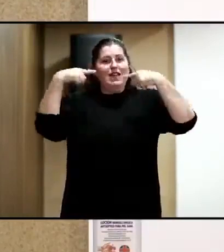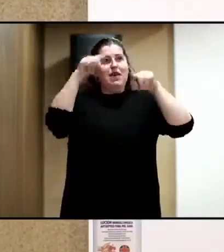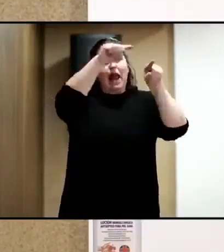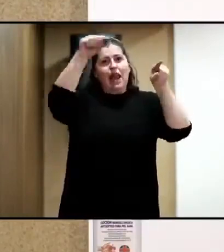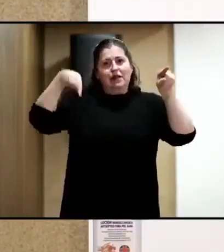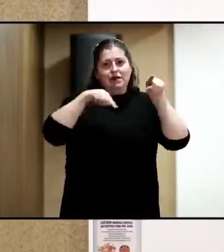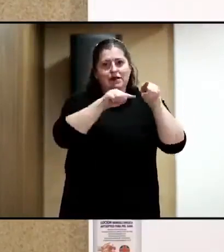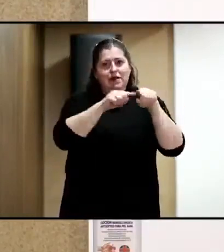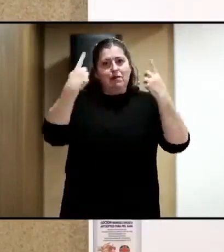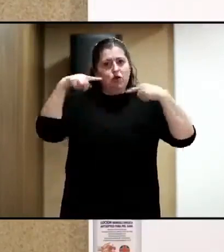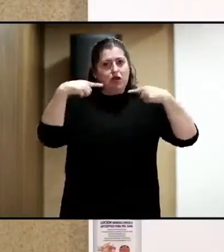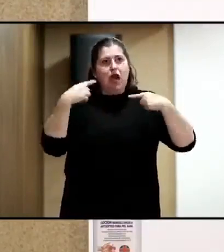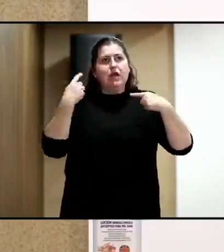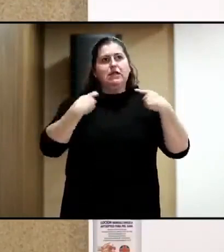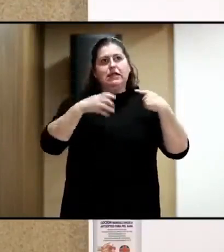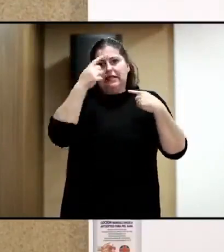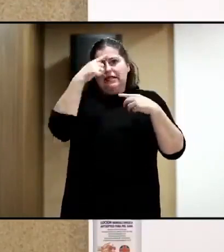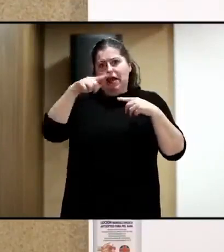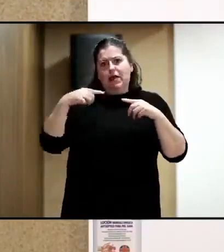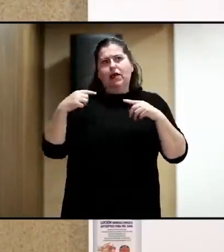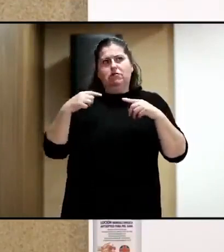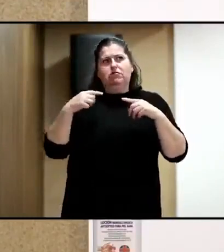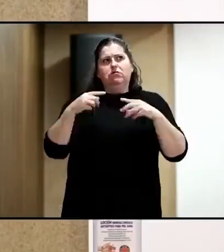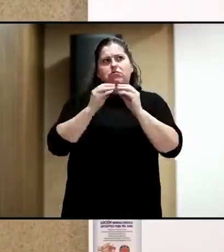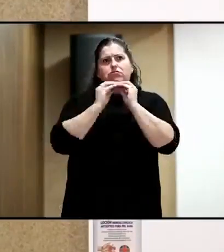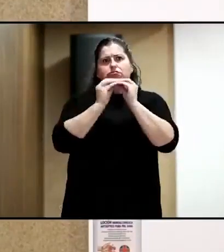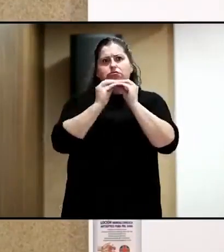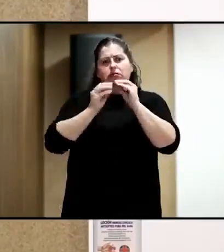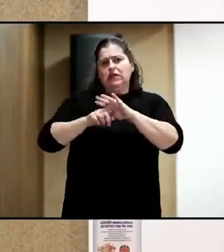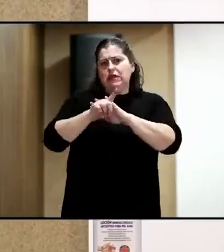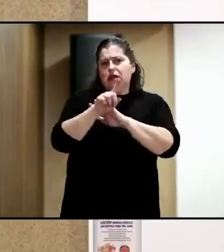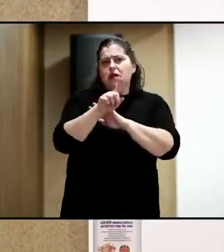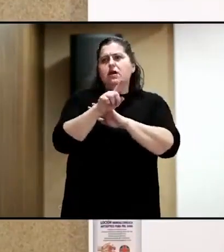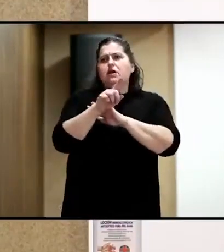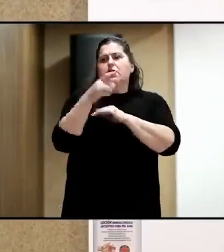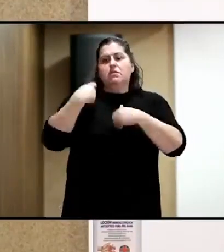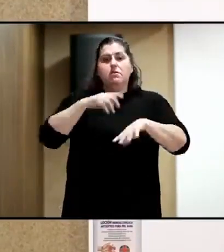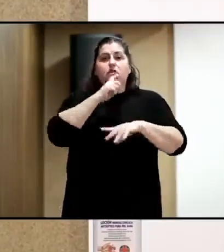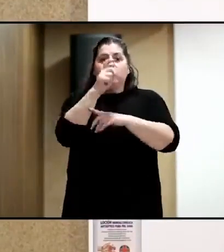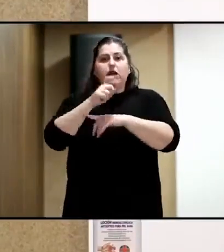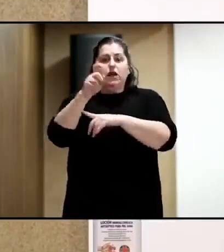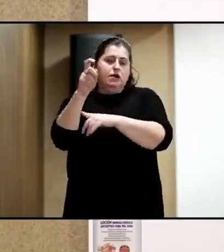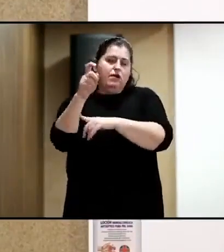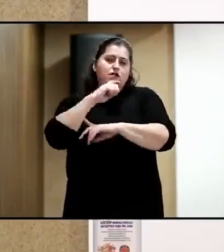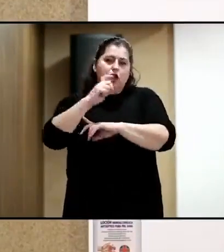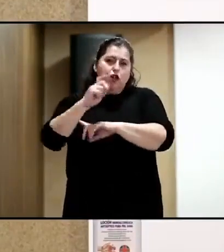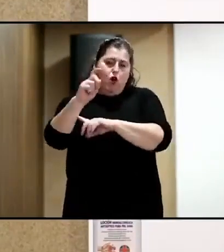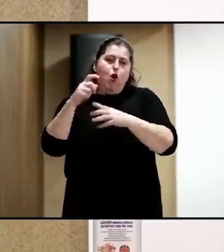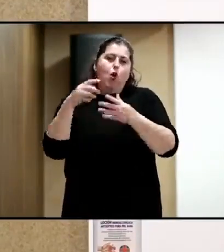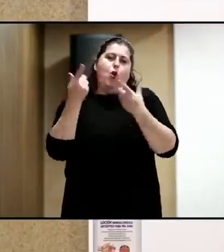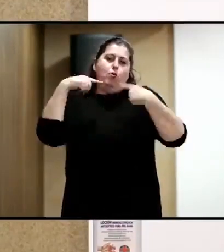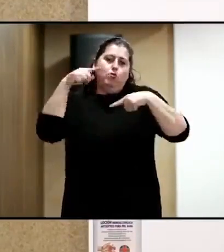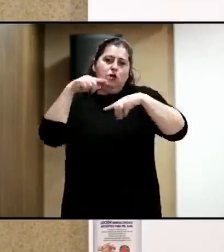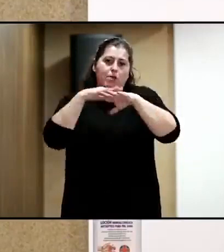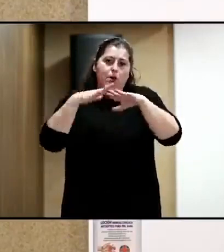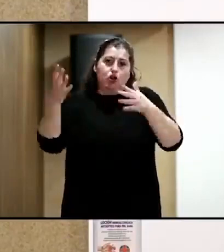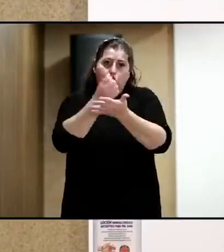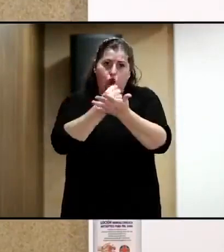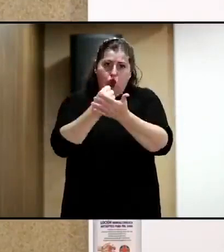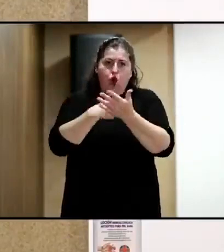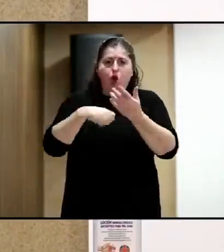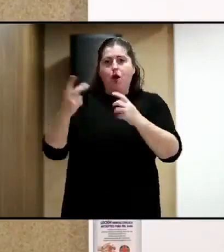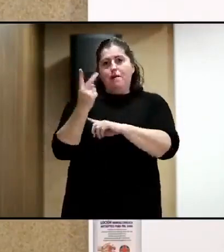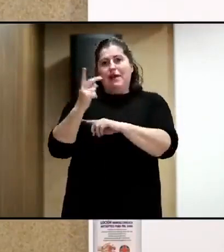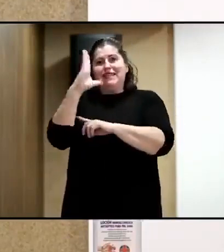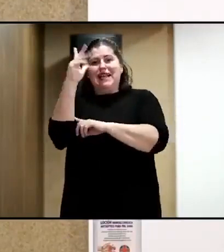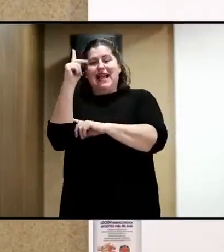que, como sabéis, pues, se desarrolló por parte de la fundación Music for All y Crash Music, ¿no? Que es la